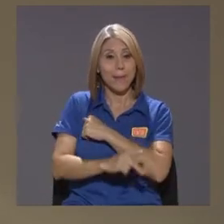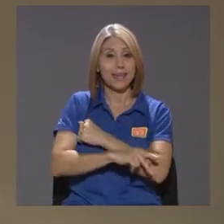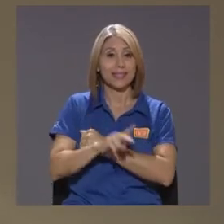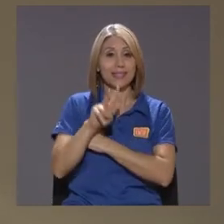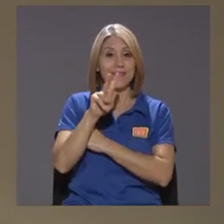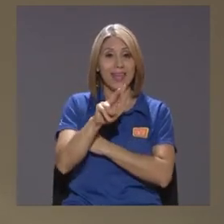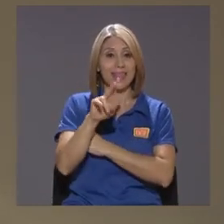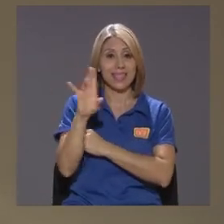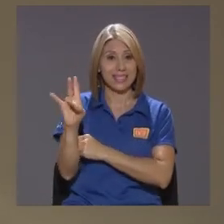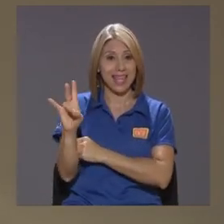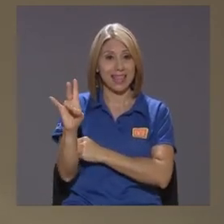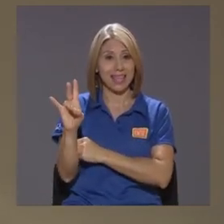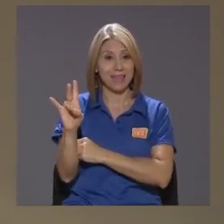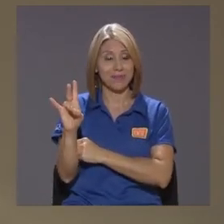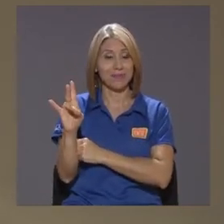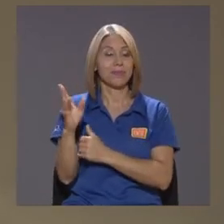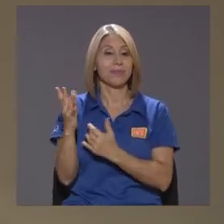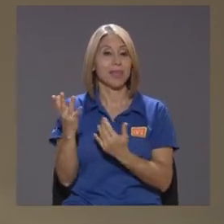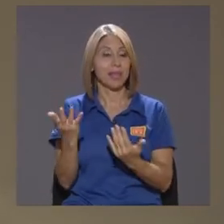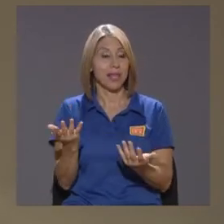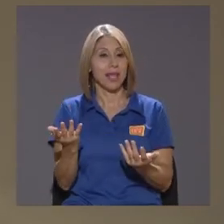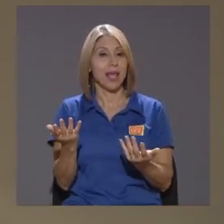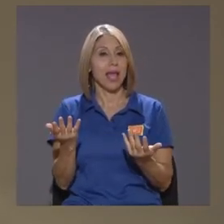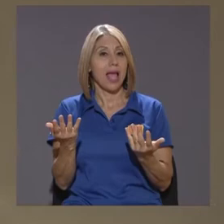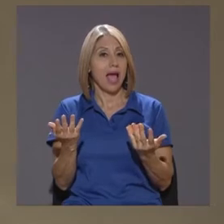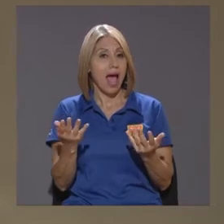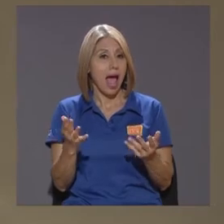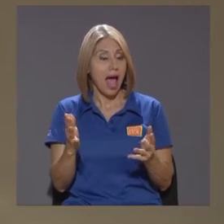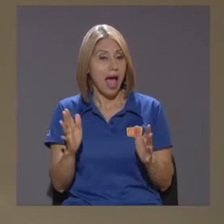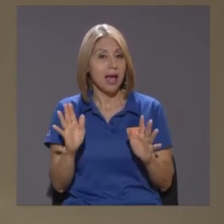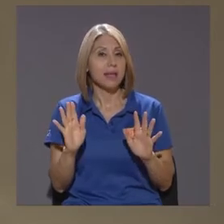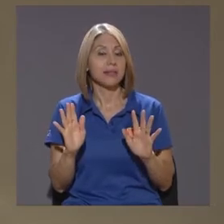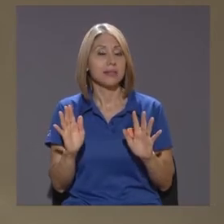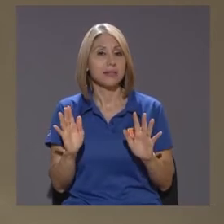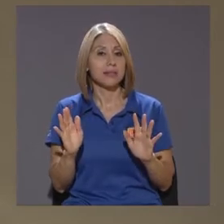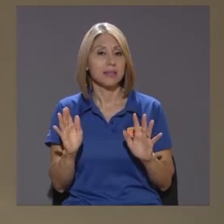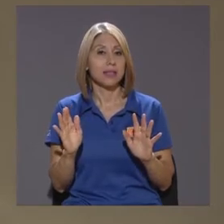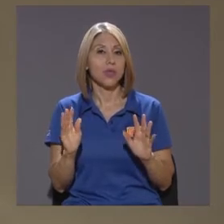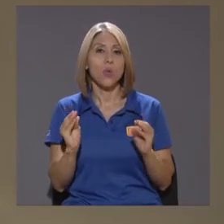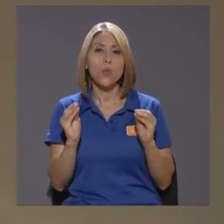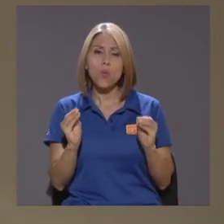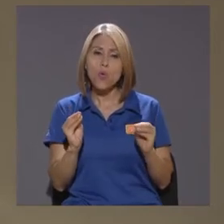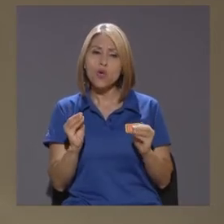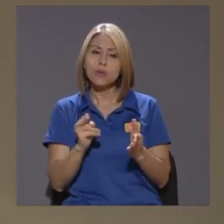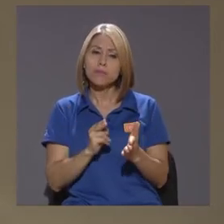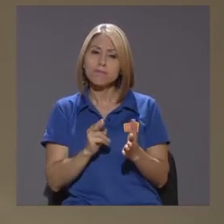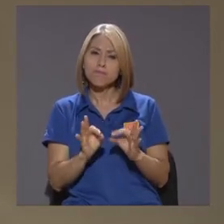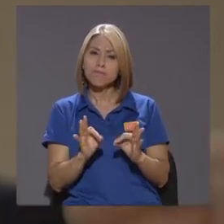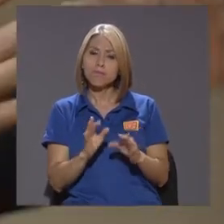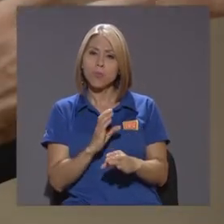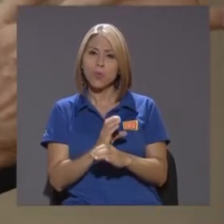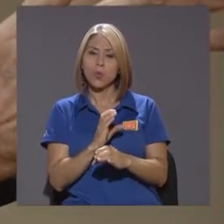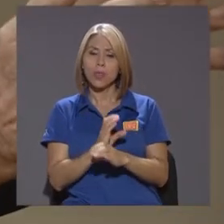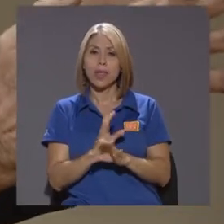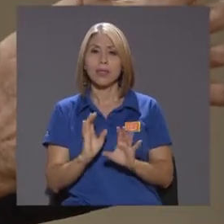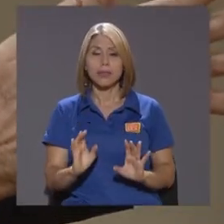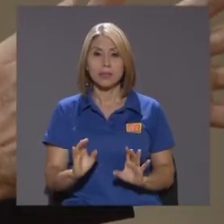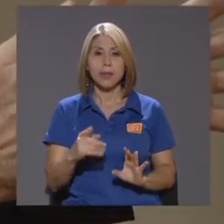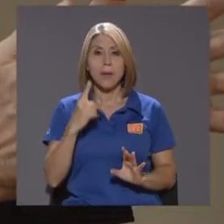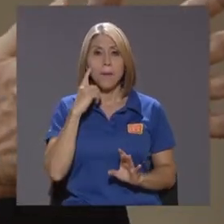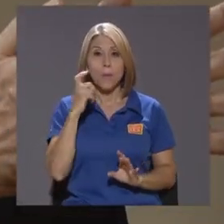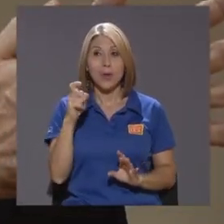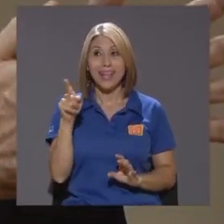no los 28 Porque Han sido Muy Sensatos Y prudentes En el sentido De que